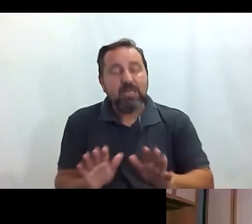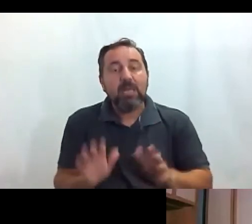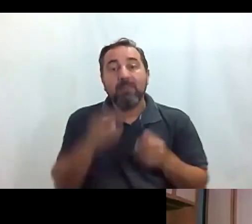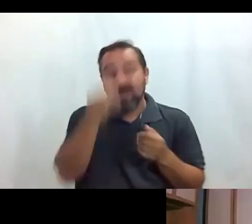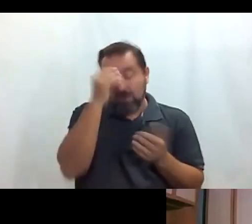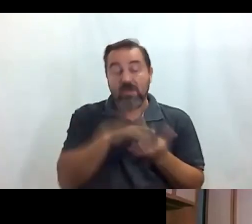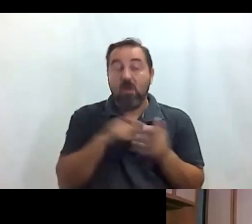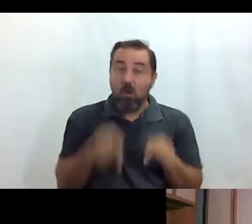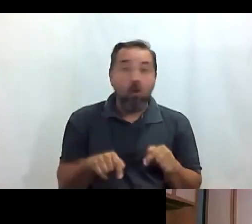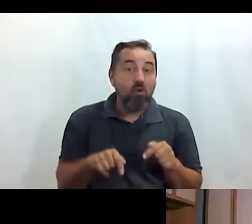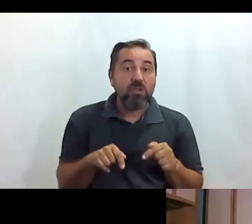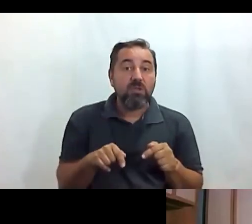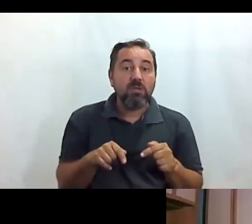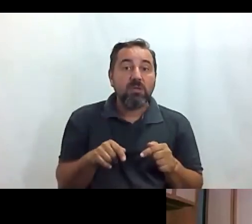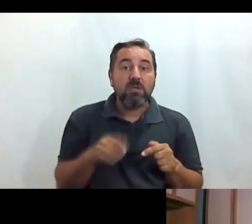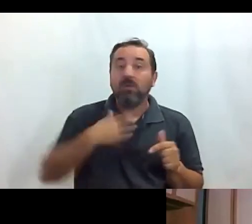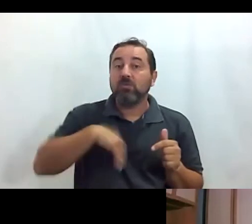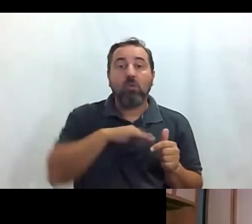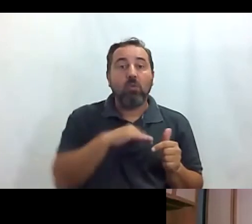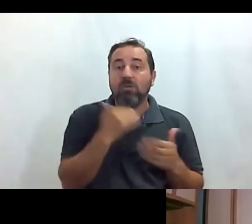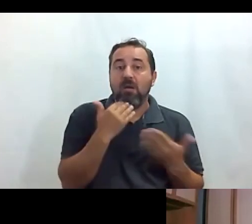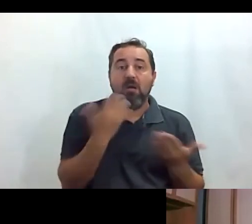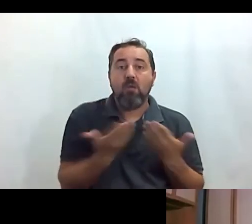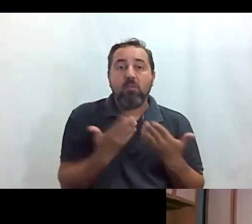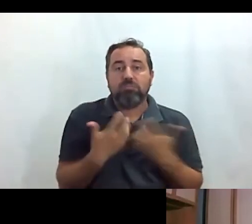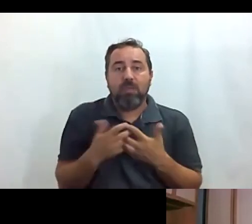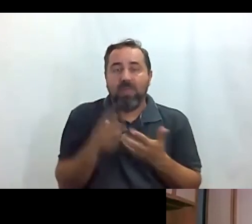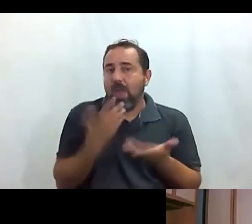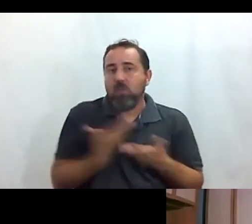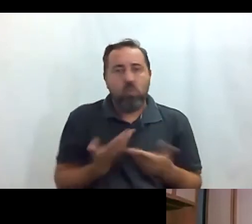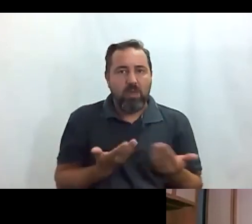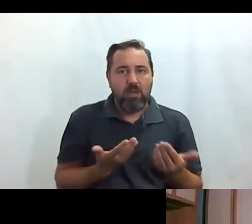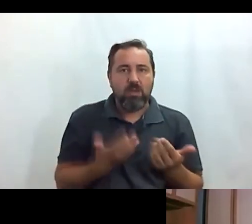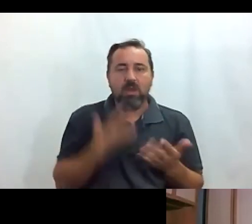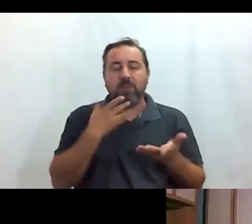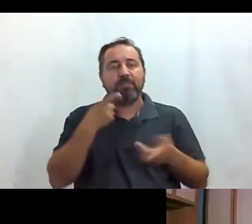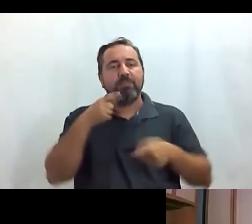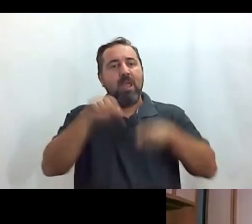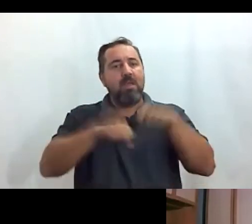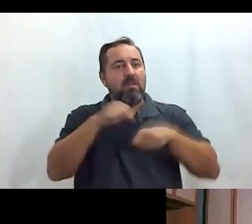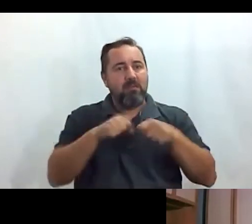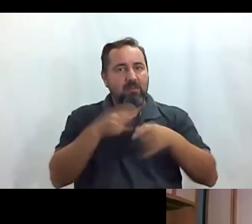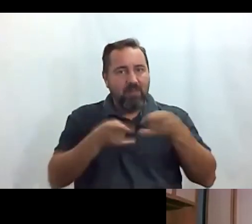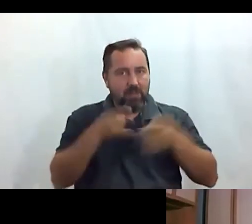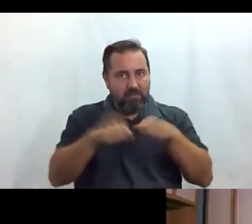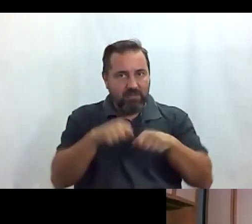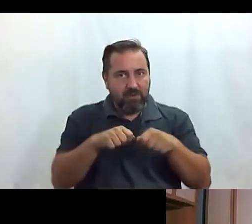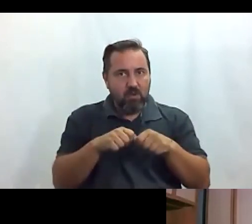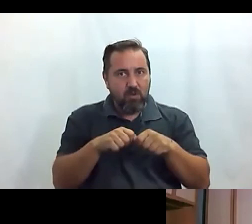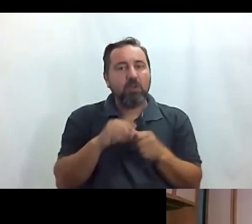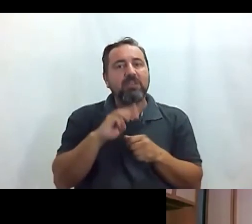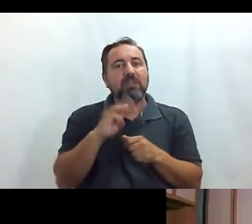en día casi todos tenemos algún dispositivo de ayuda ¿no? la tercera rueda